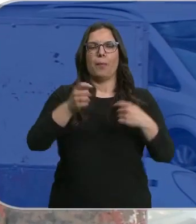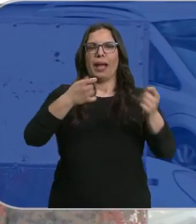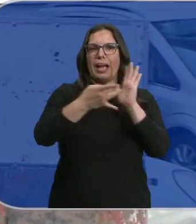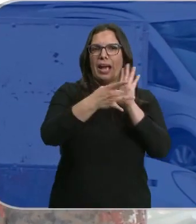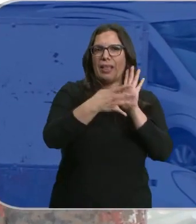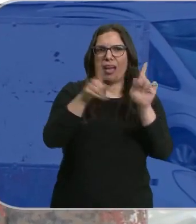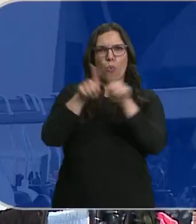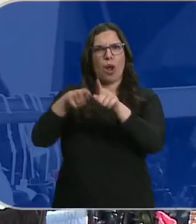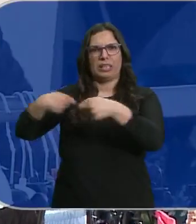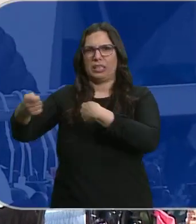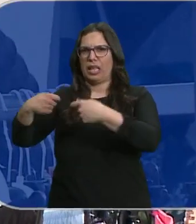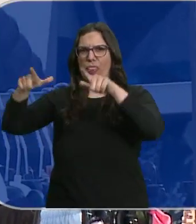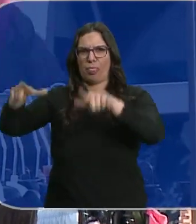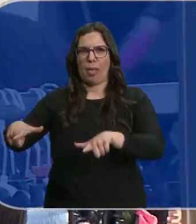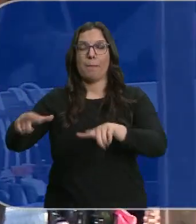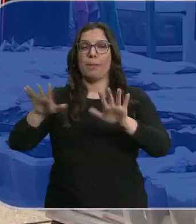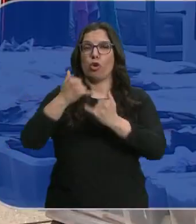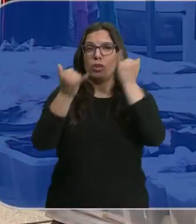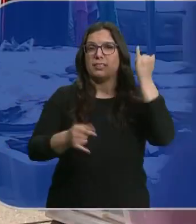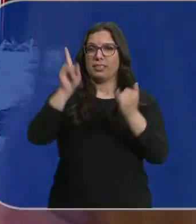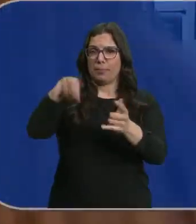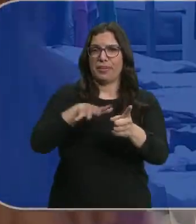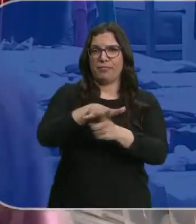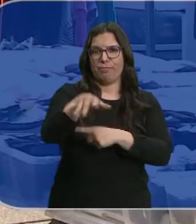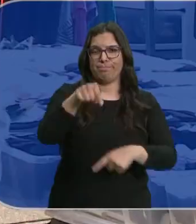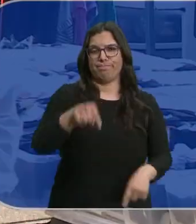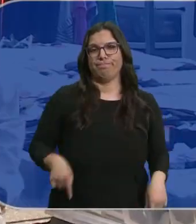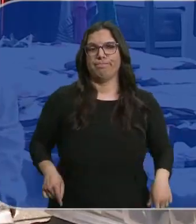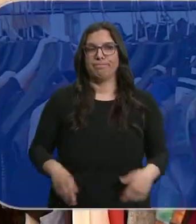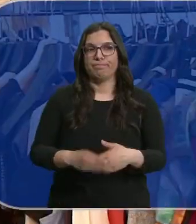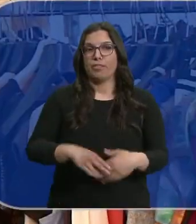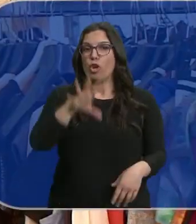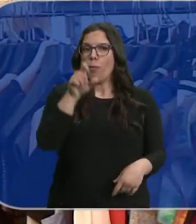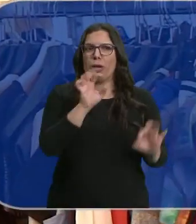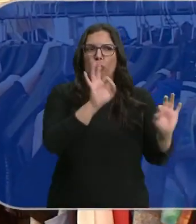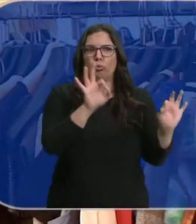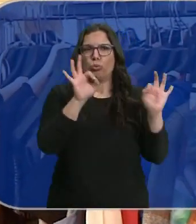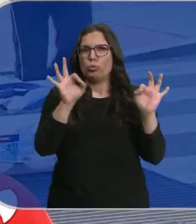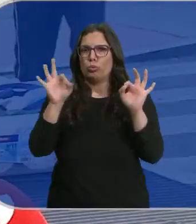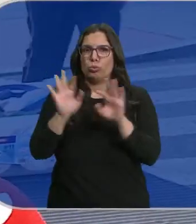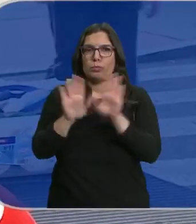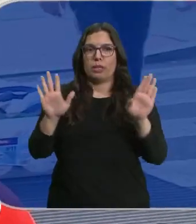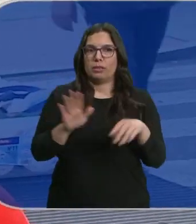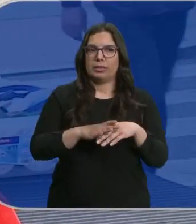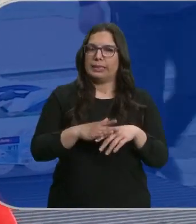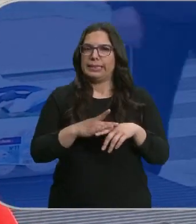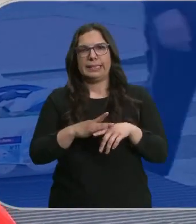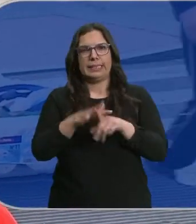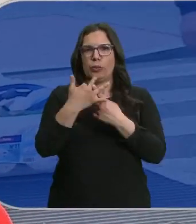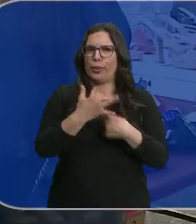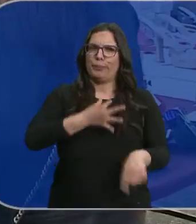calidad, tanto como las tiendas. Pero la crisis también ha llegado hasta aquí. Compran lo justo para poder ir tirando. Está la cosa muy